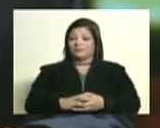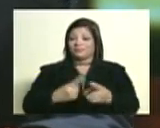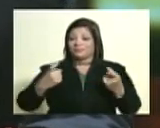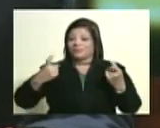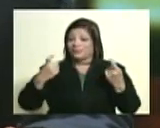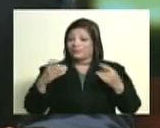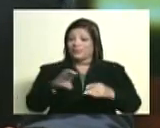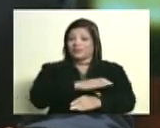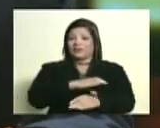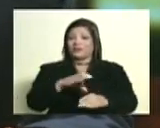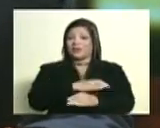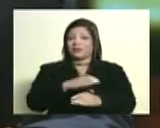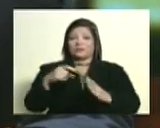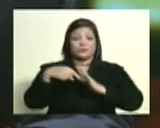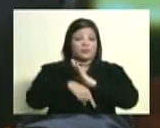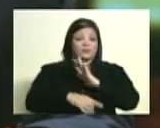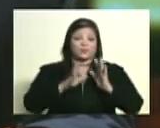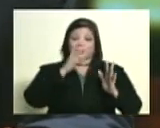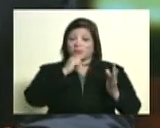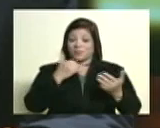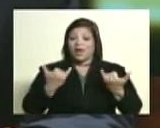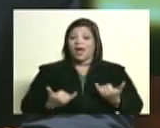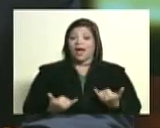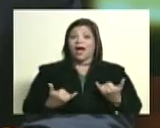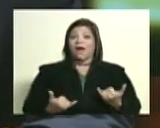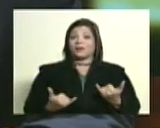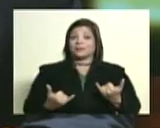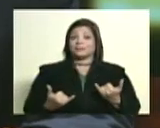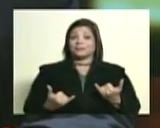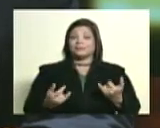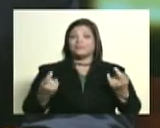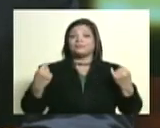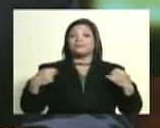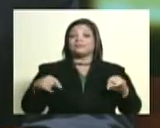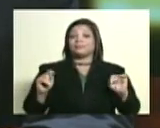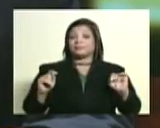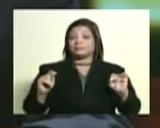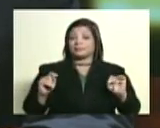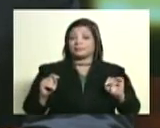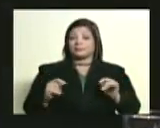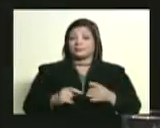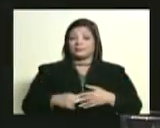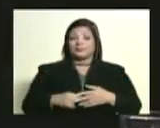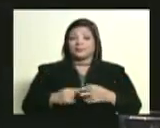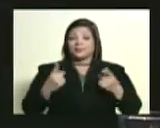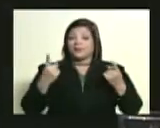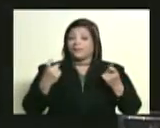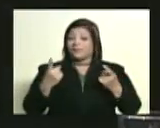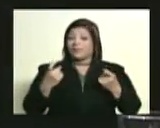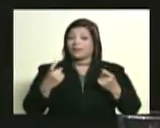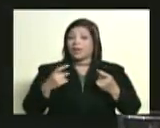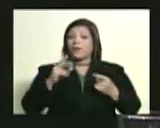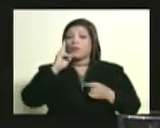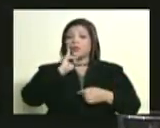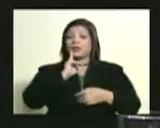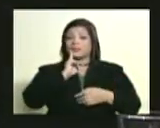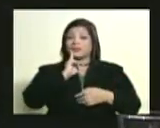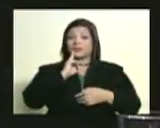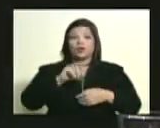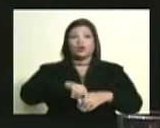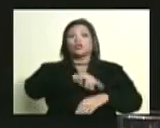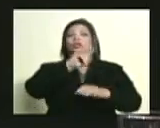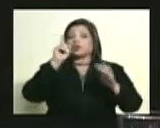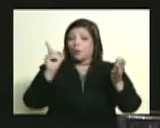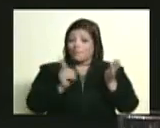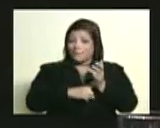con la profusión que hay ahora cuando quizás ni siquiera en la propia izquierda se reivindicaba a Bolívar en toda su dimensión en